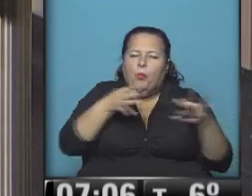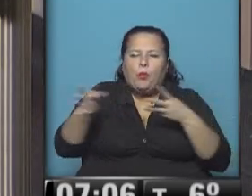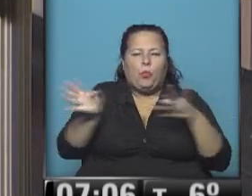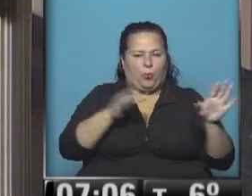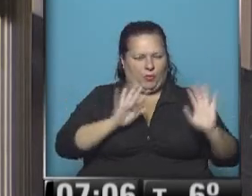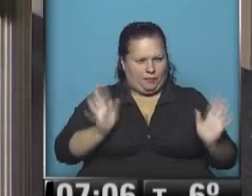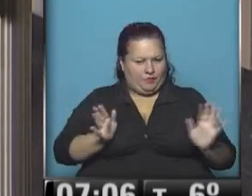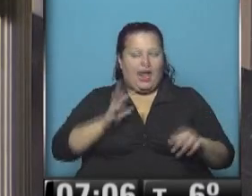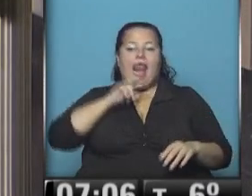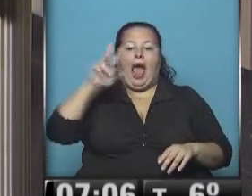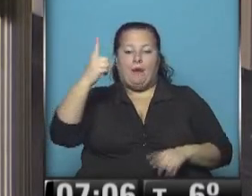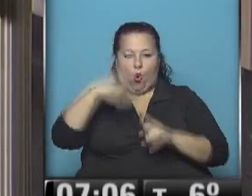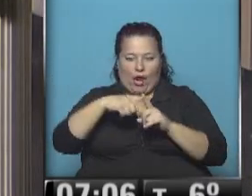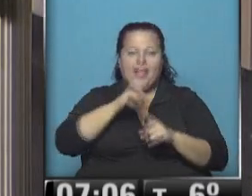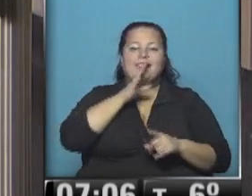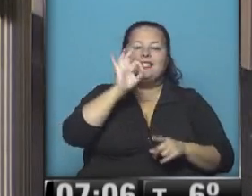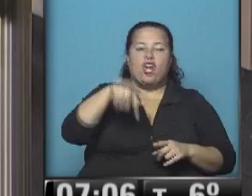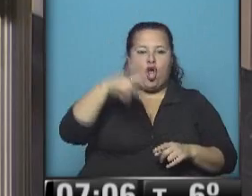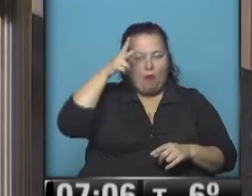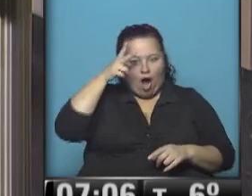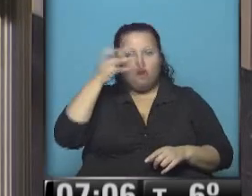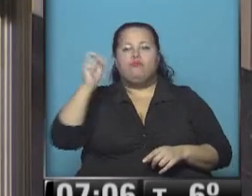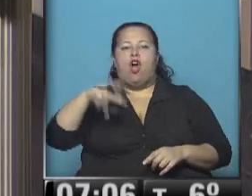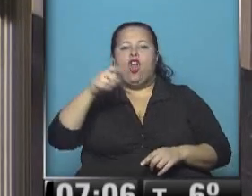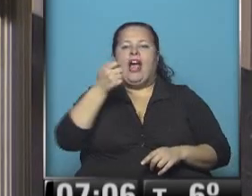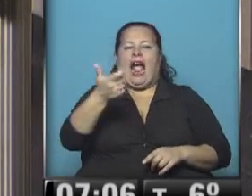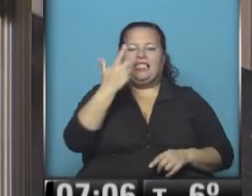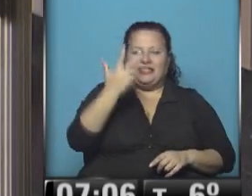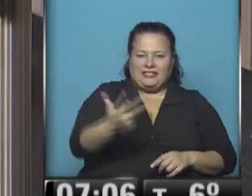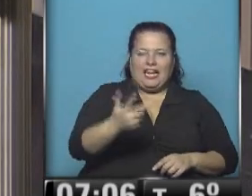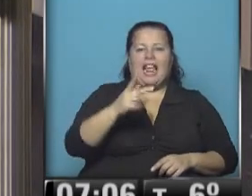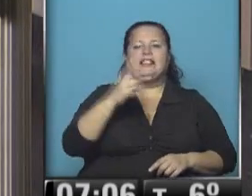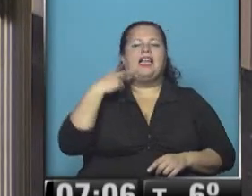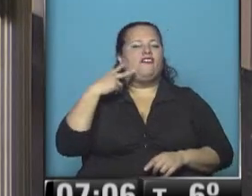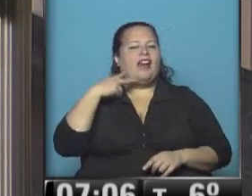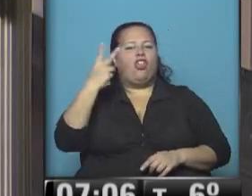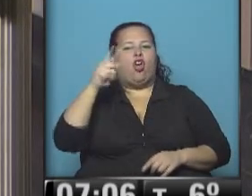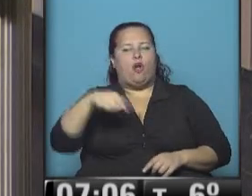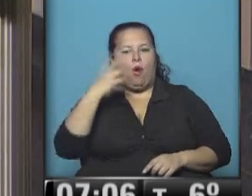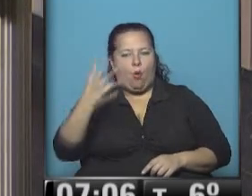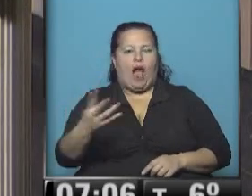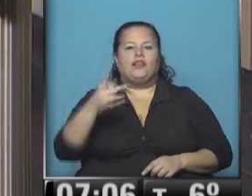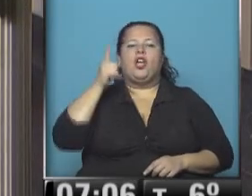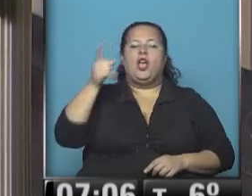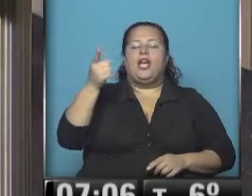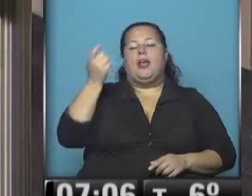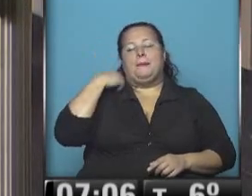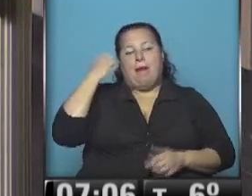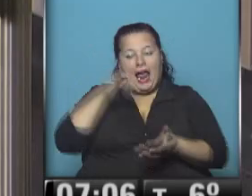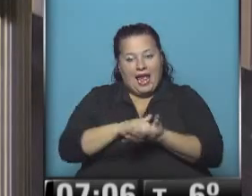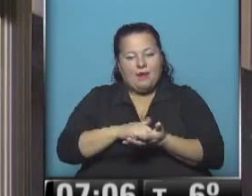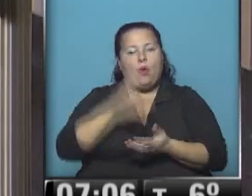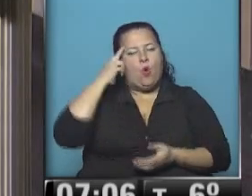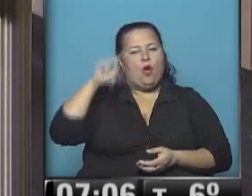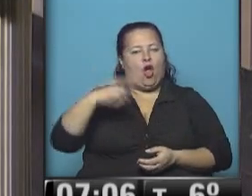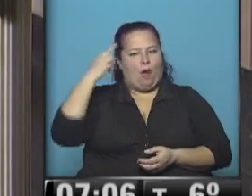suave. La plata, un grado, 6 a 8 décimas. Morón, casi 3. Tenemos San Fernando con 2,4 y, bueno, Aeroparque con